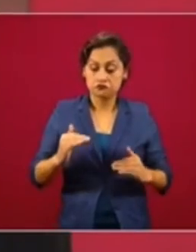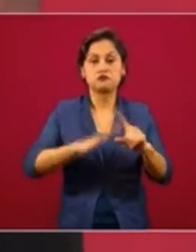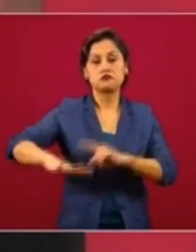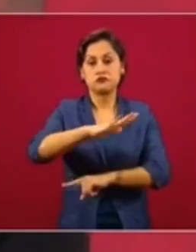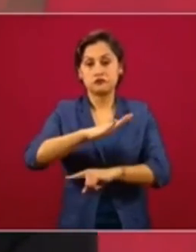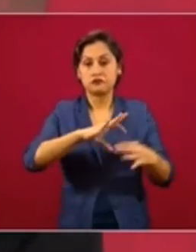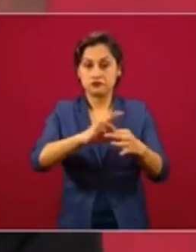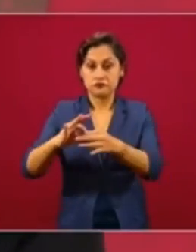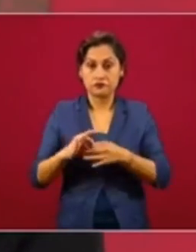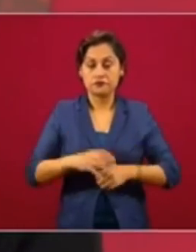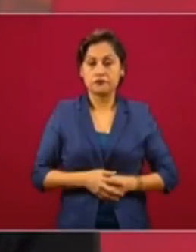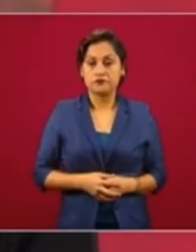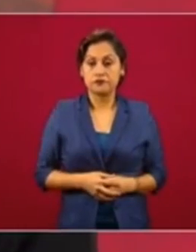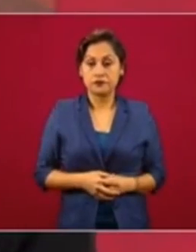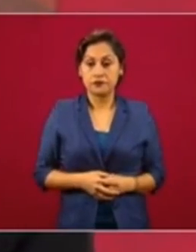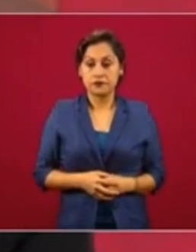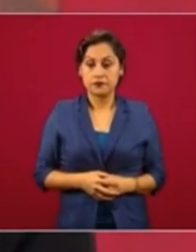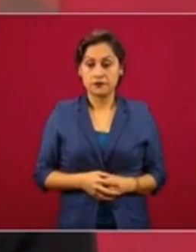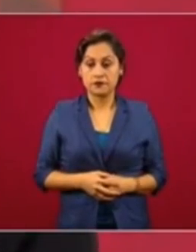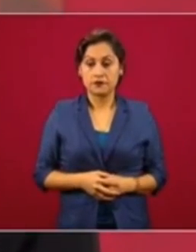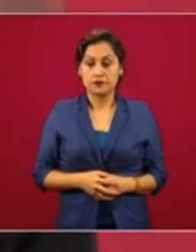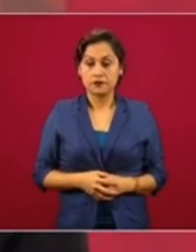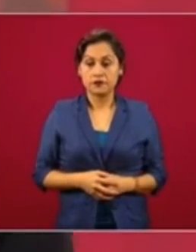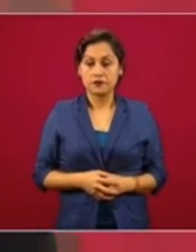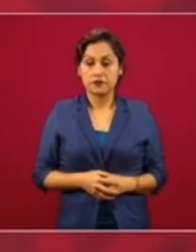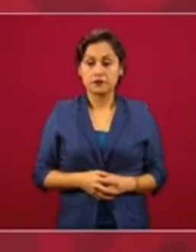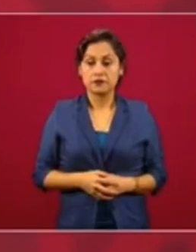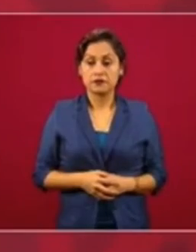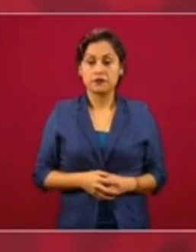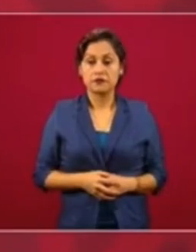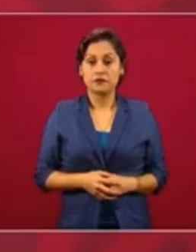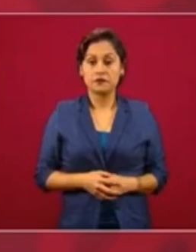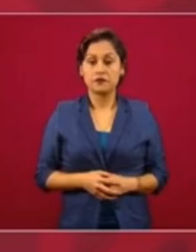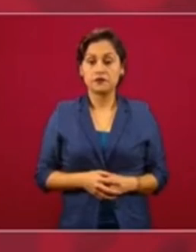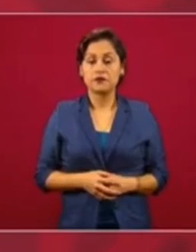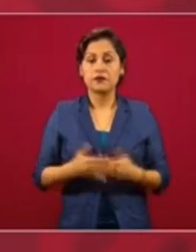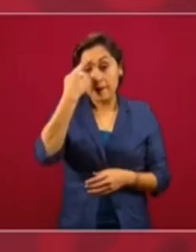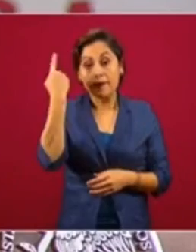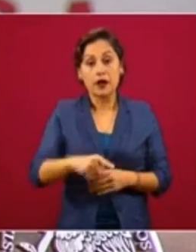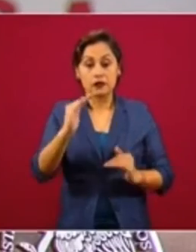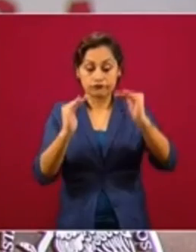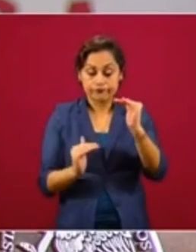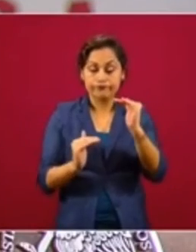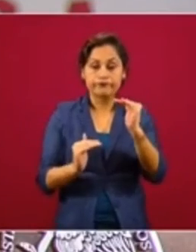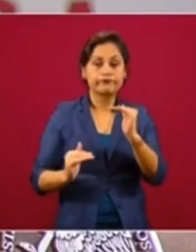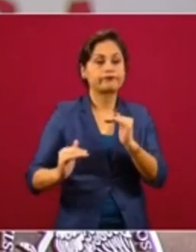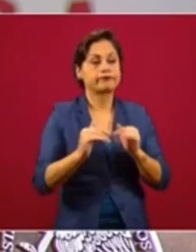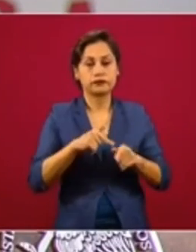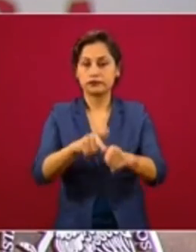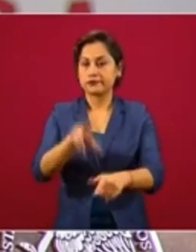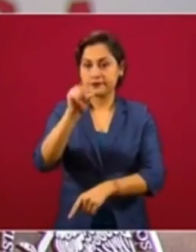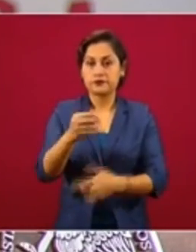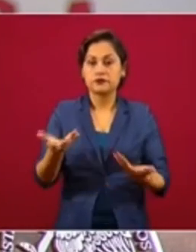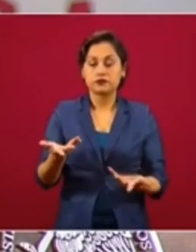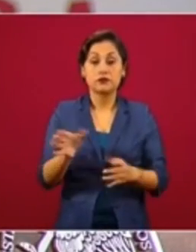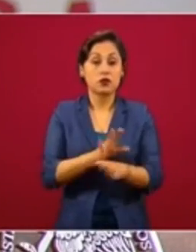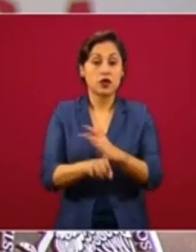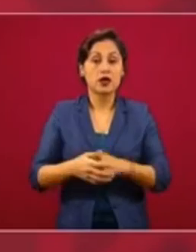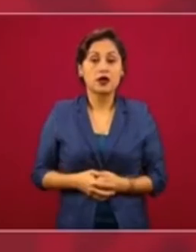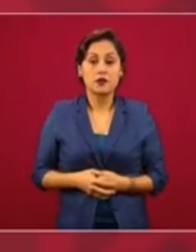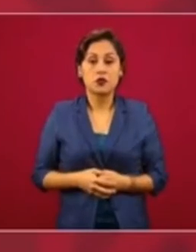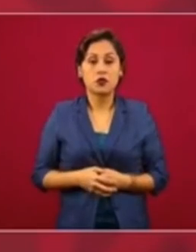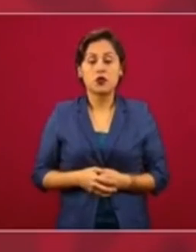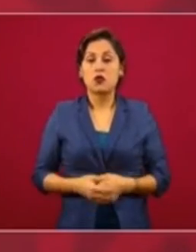social y que no se profundice la desigualdad, que no se permitan negocios